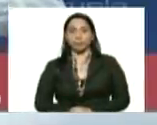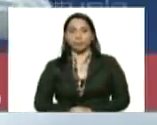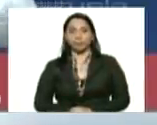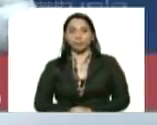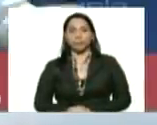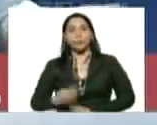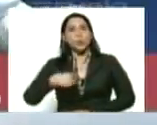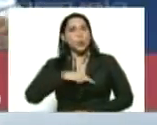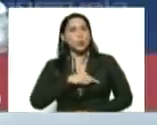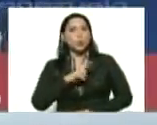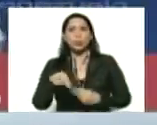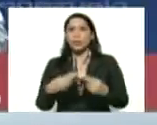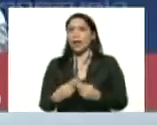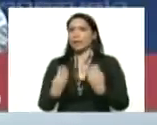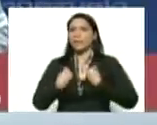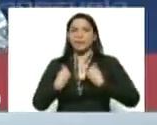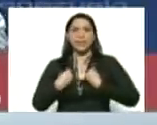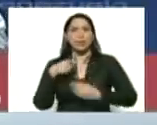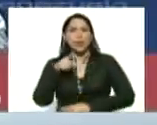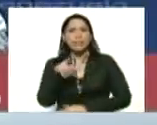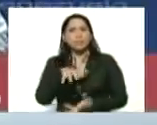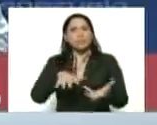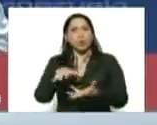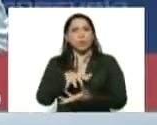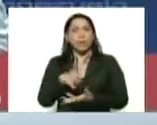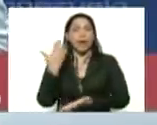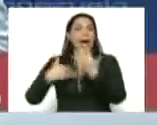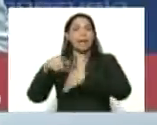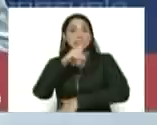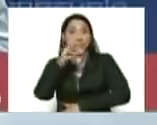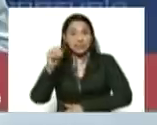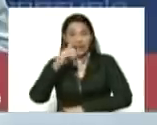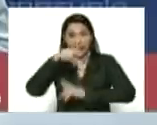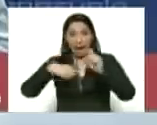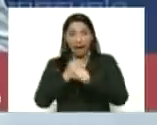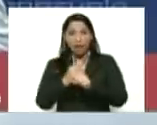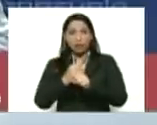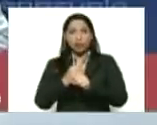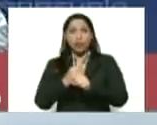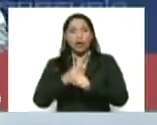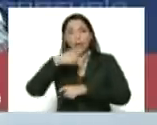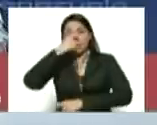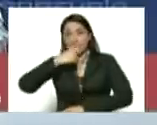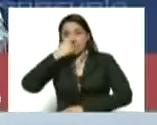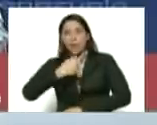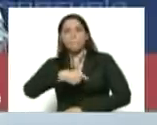Nosotros, nadie ha vivido una situación como esta. Hace 100 años hubo la gripe española.